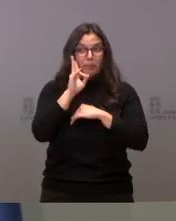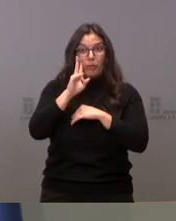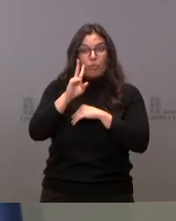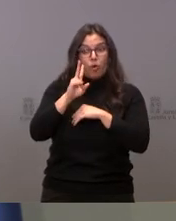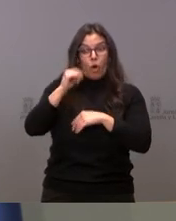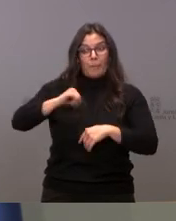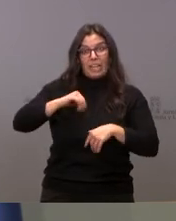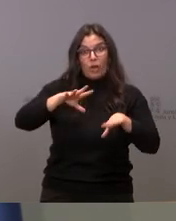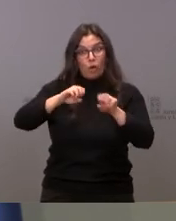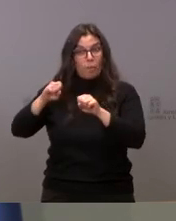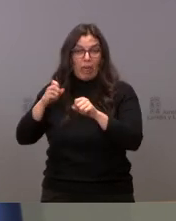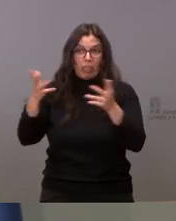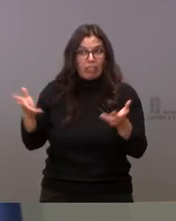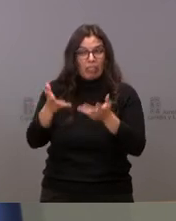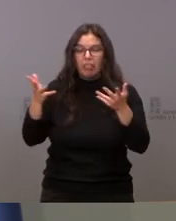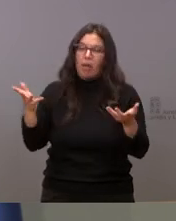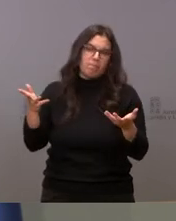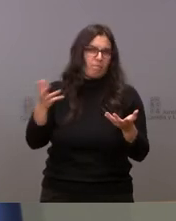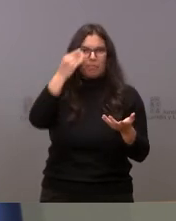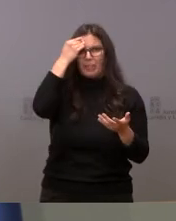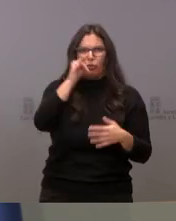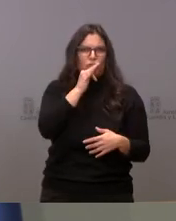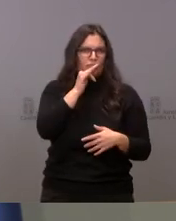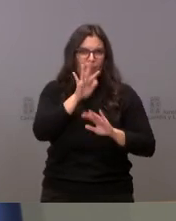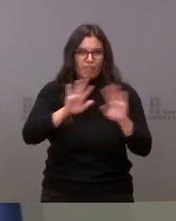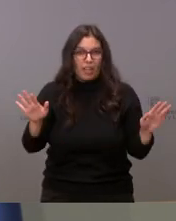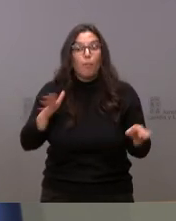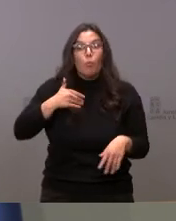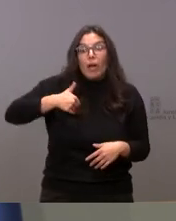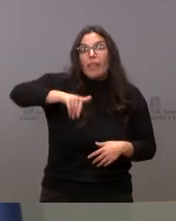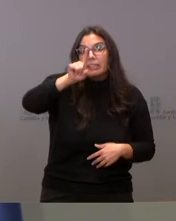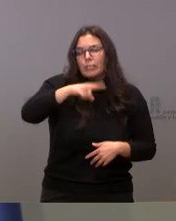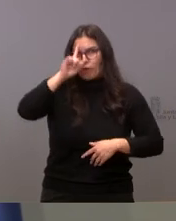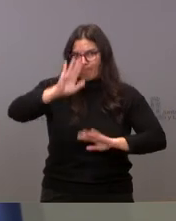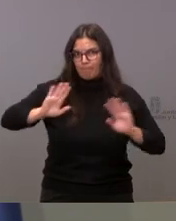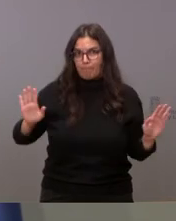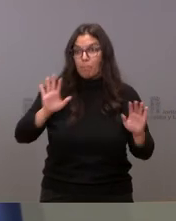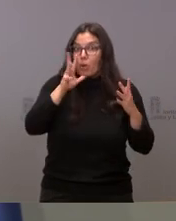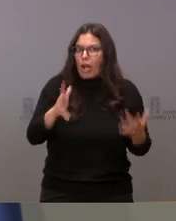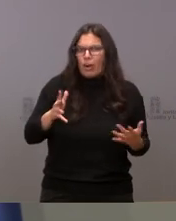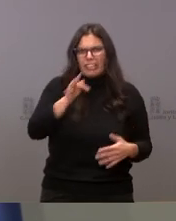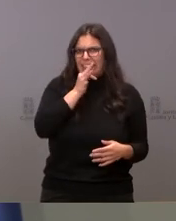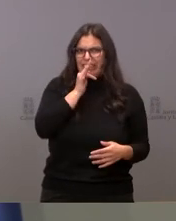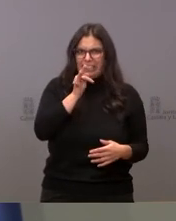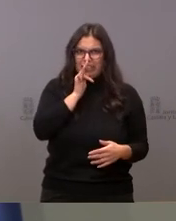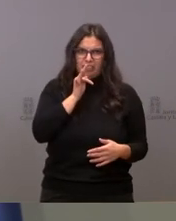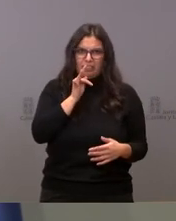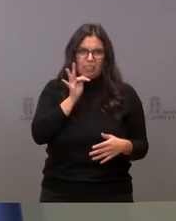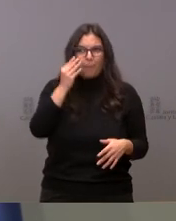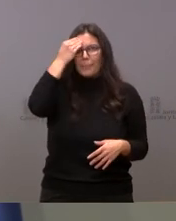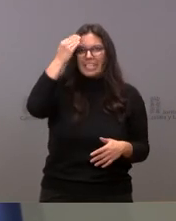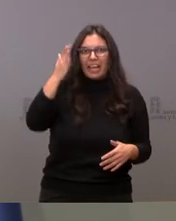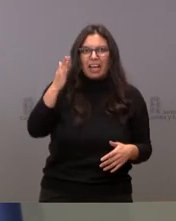no estamos aún en ese momento. No decimos que no lleguemos a estar, desde luego en este momento estamos muy lejos de plantearnos